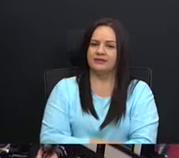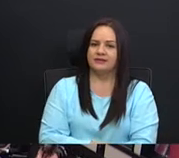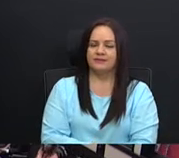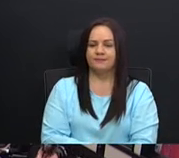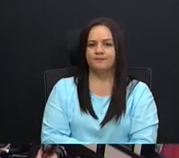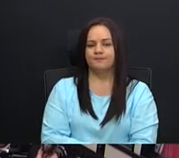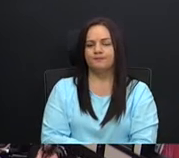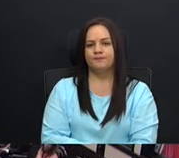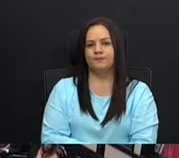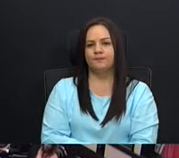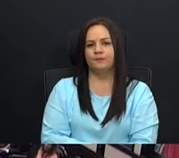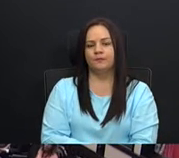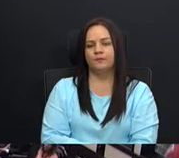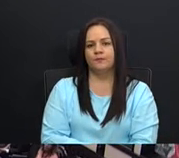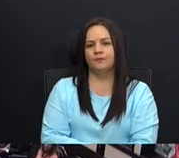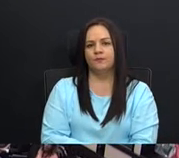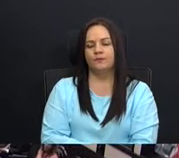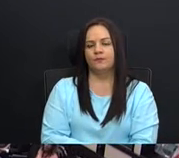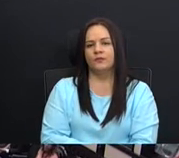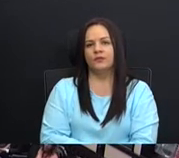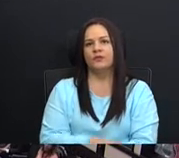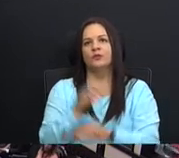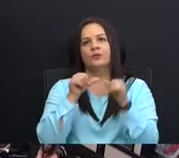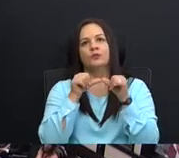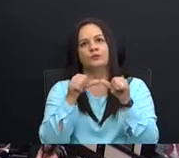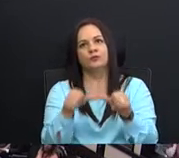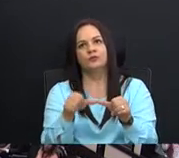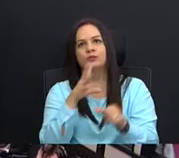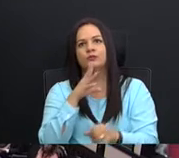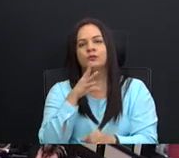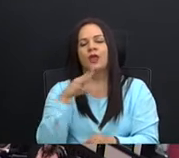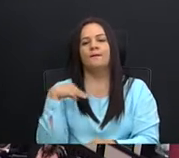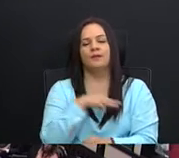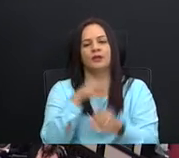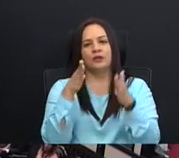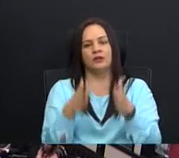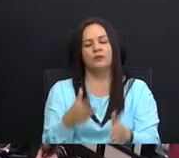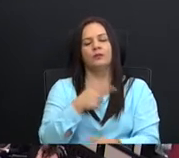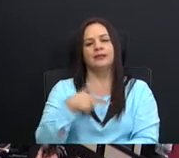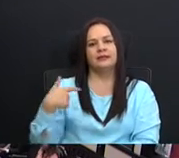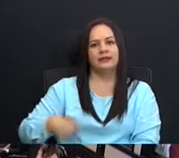tiene la palabra, el señor, ministro de la presidencia,